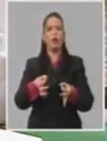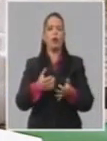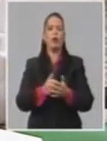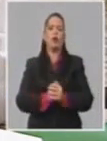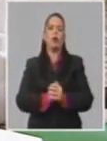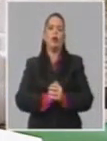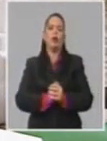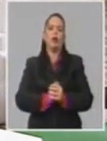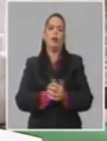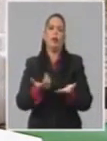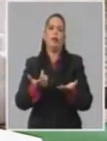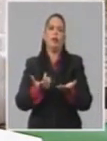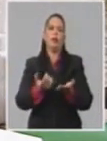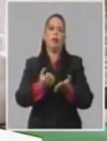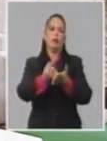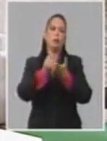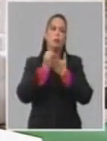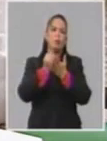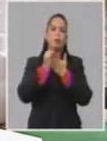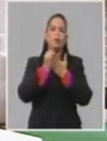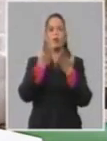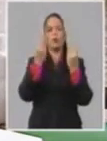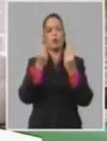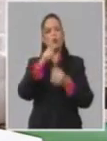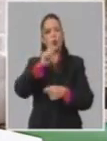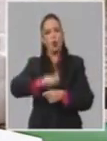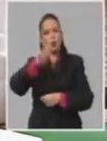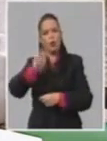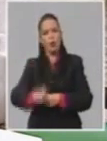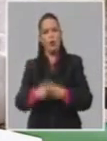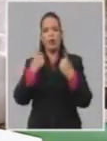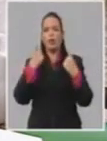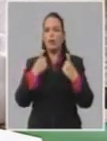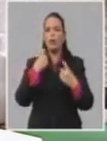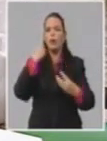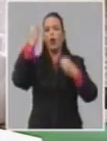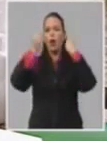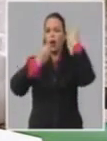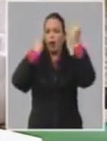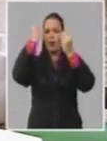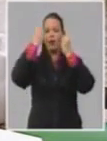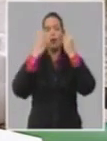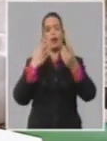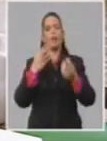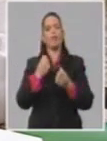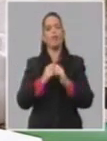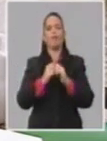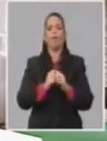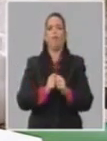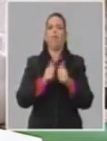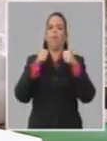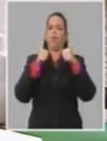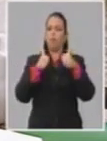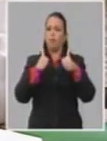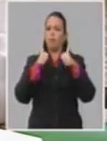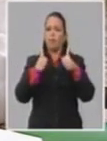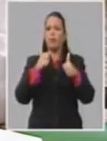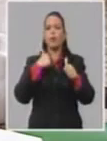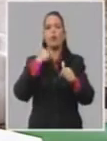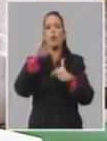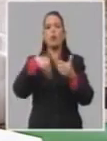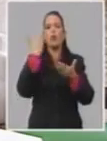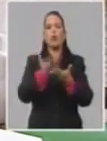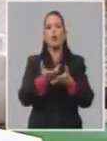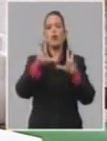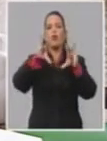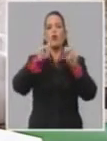muy grande en la vida de la ciudad, en los centros productivos y por tanto tenemos que analizarla con cuidado. Y de hecho el encargo que tenemos es proponer un nuevo paquete de